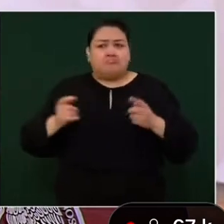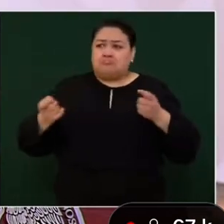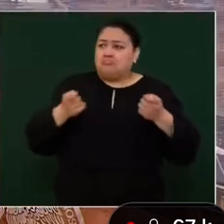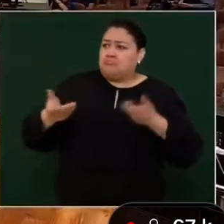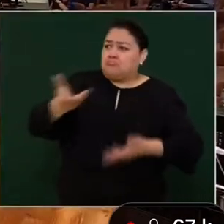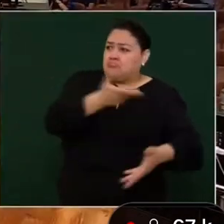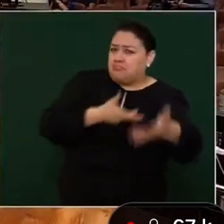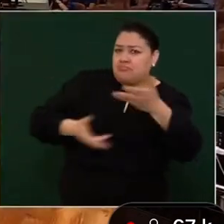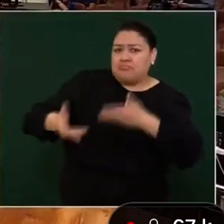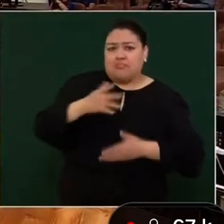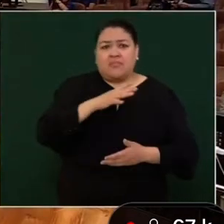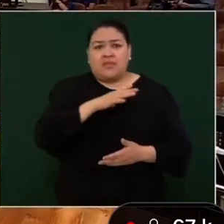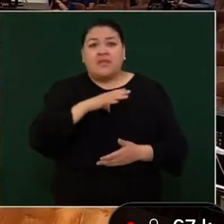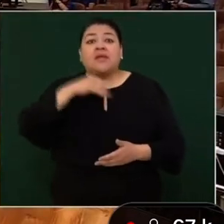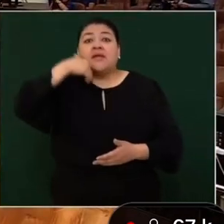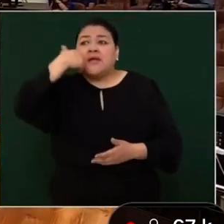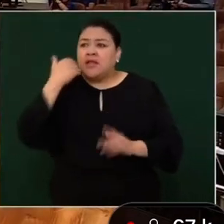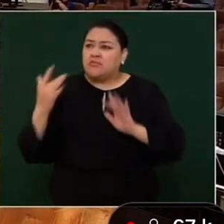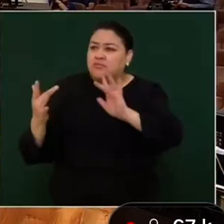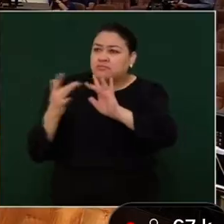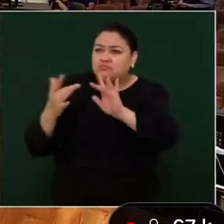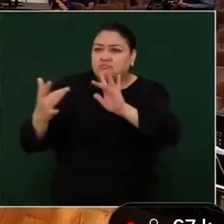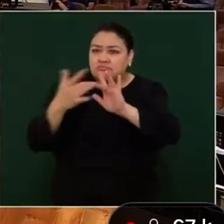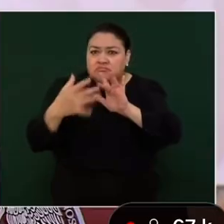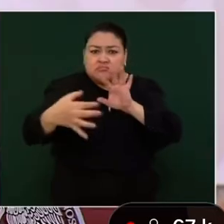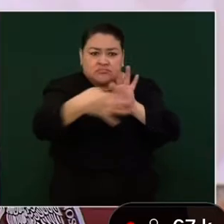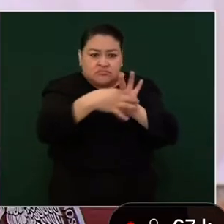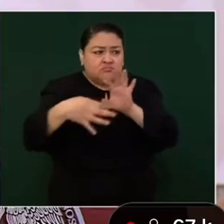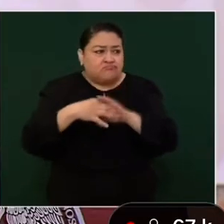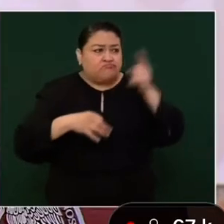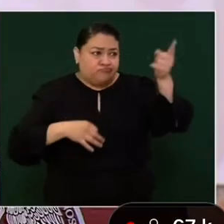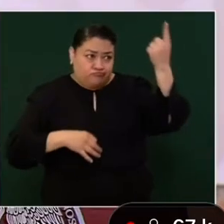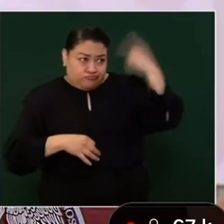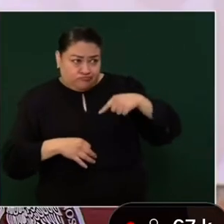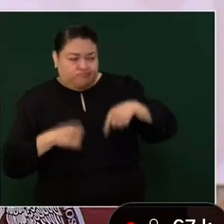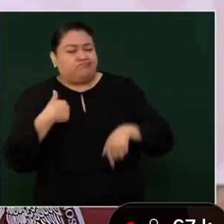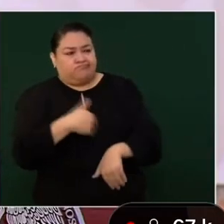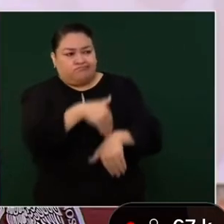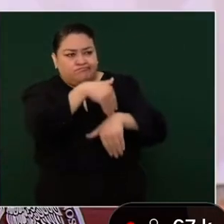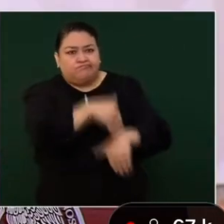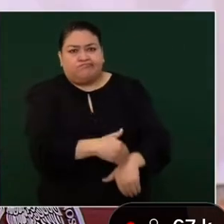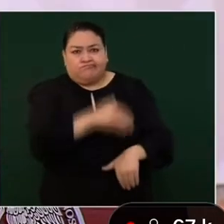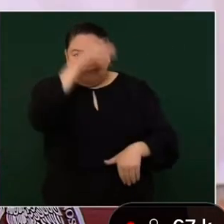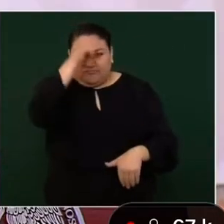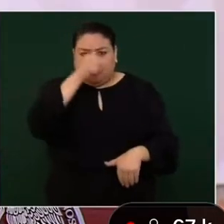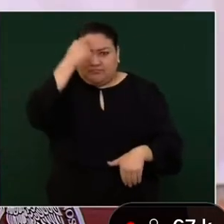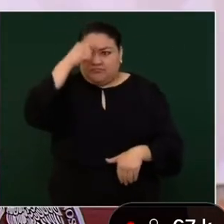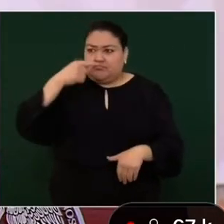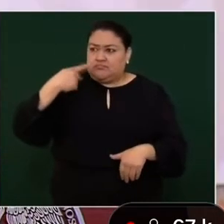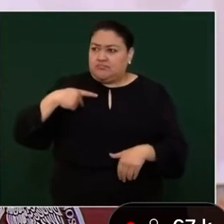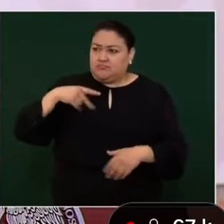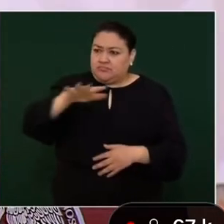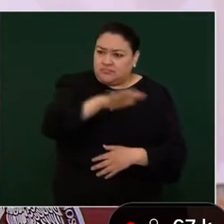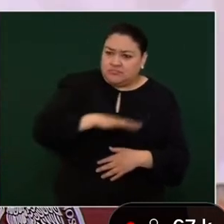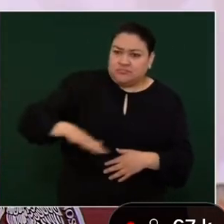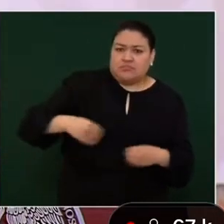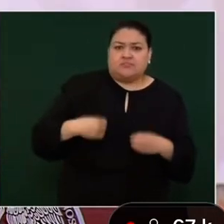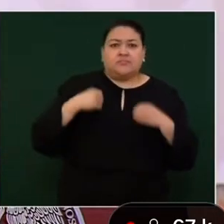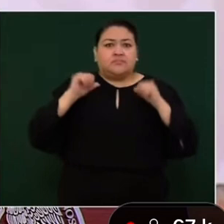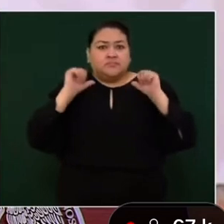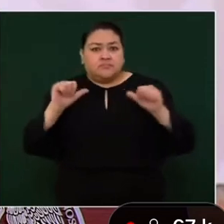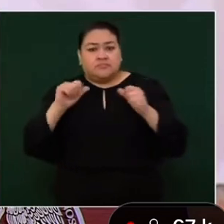estamos buscando tender puentes con todos los sectores, como usted lo ha ordenado, generando mejores condiciones en los temas de seguridad,